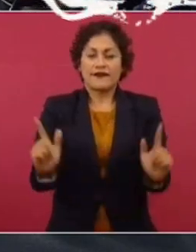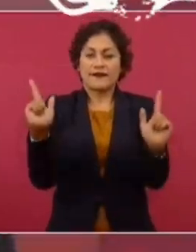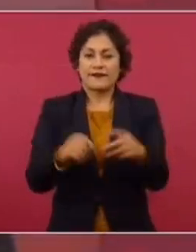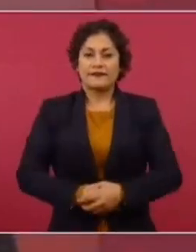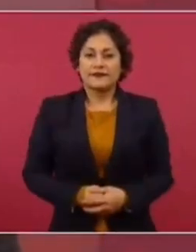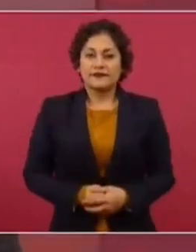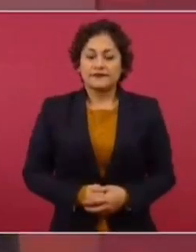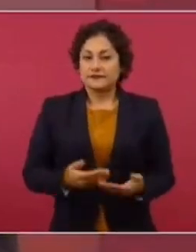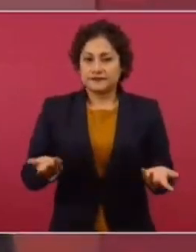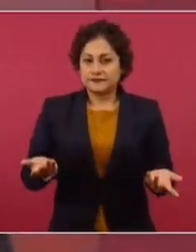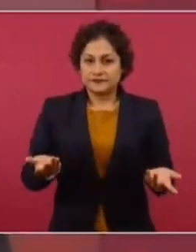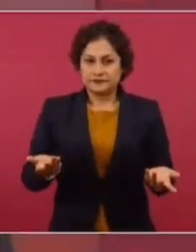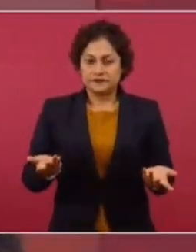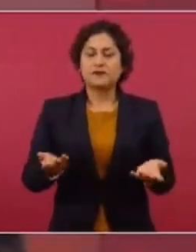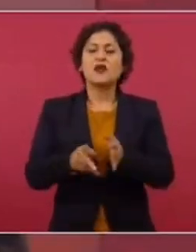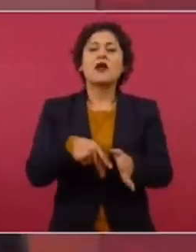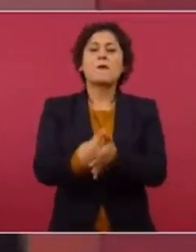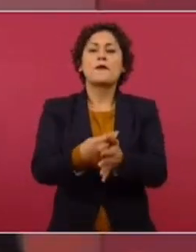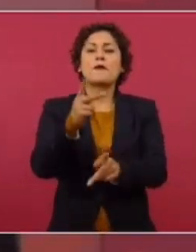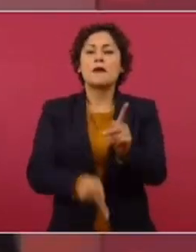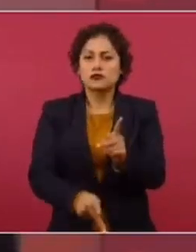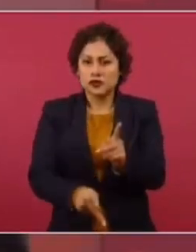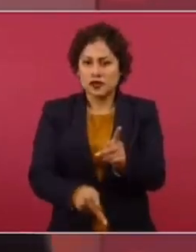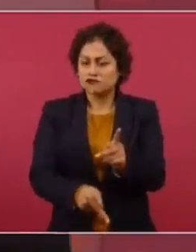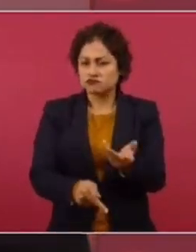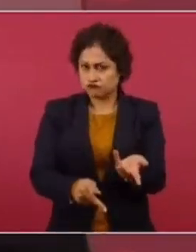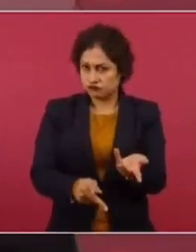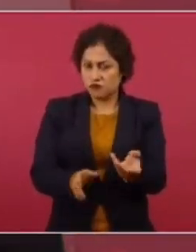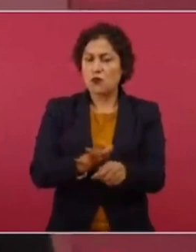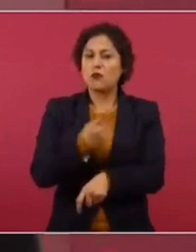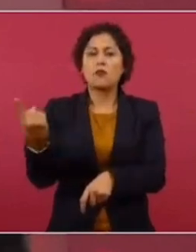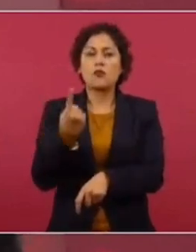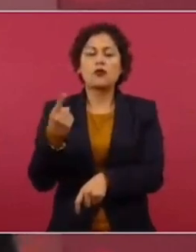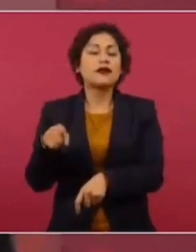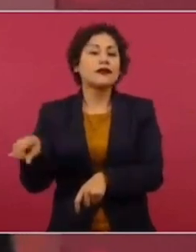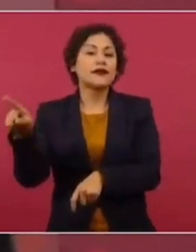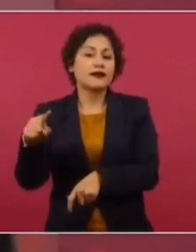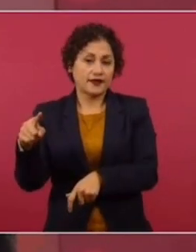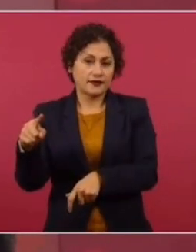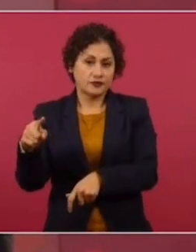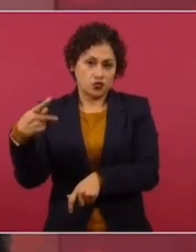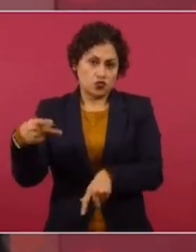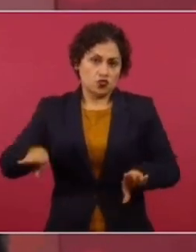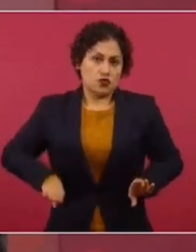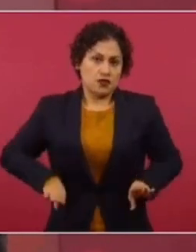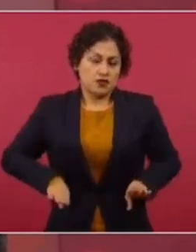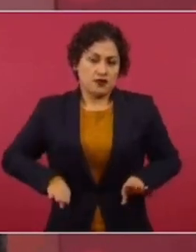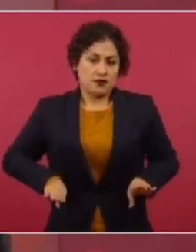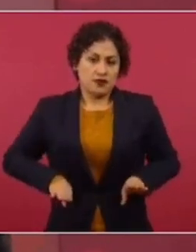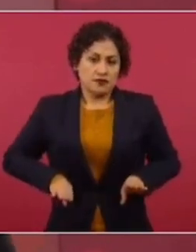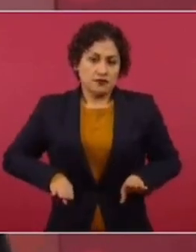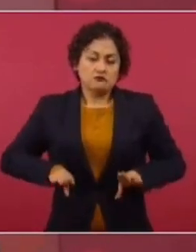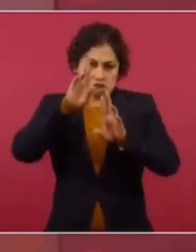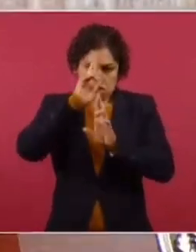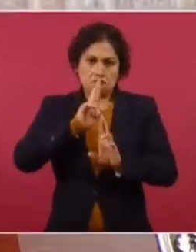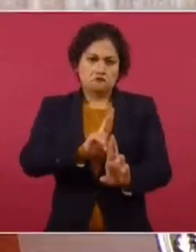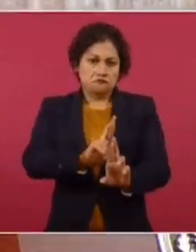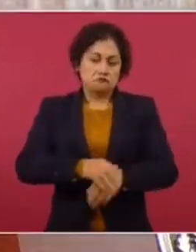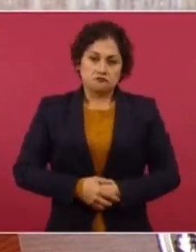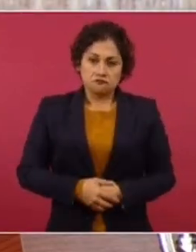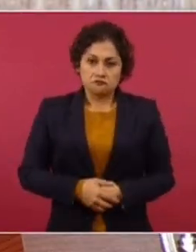No, continúa la pausa porque no hay de parte de ellos una actitud de respeto.